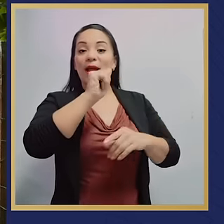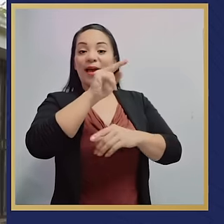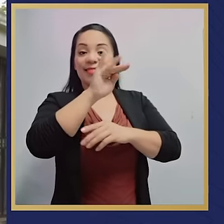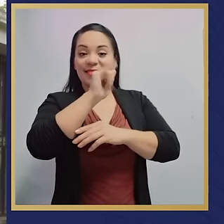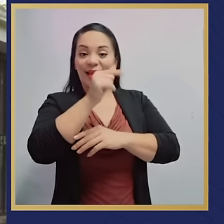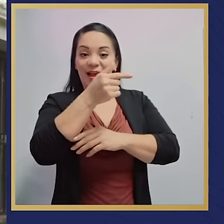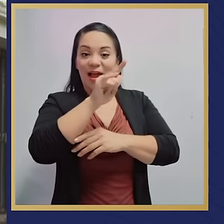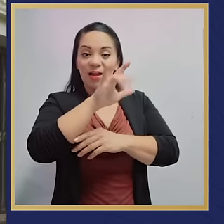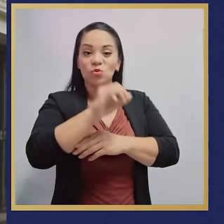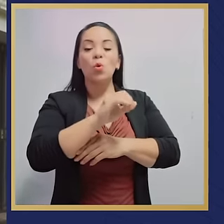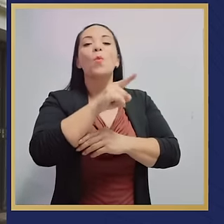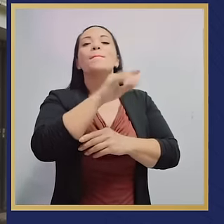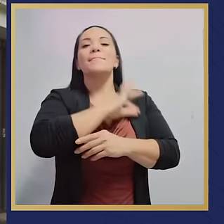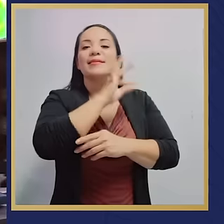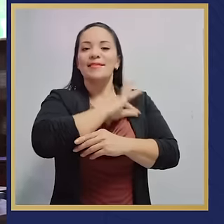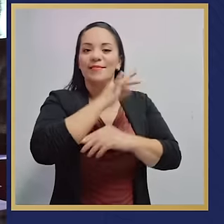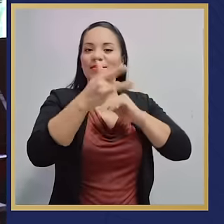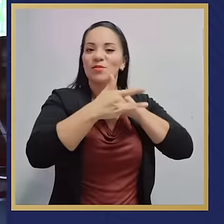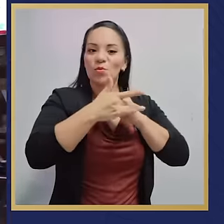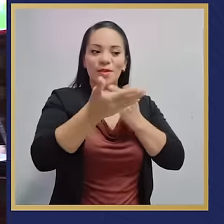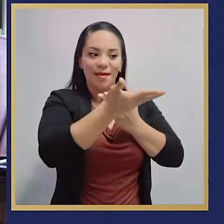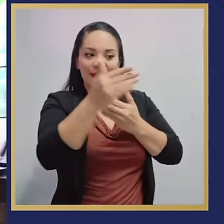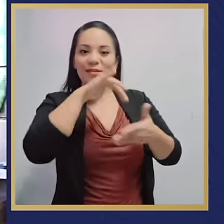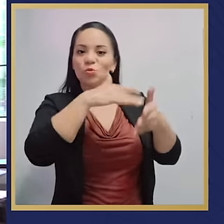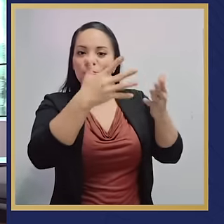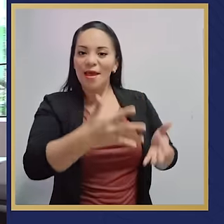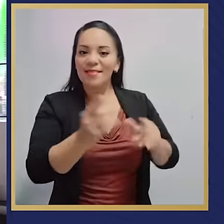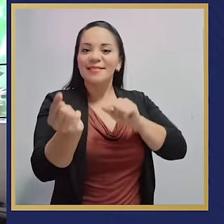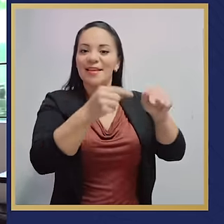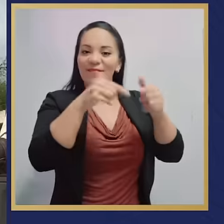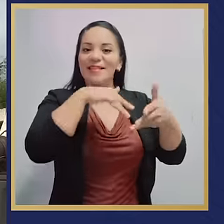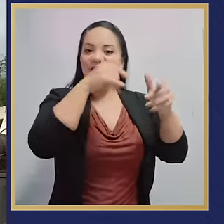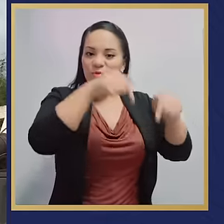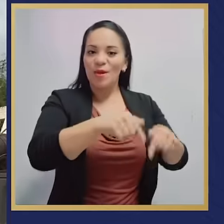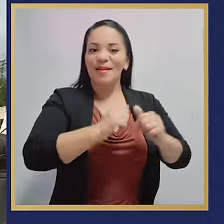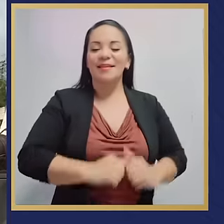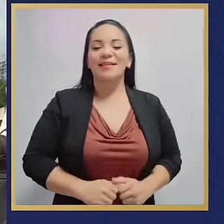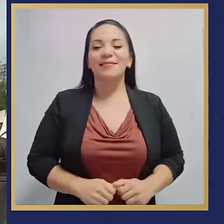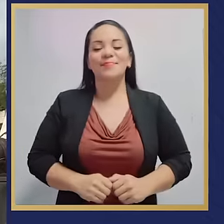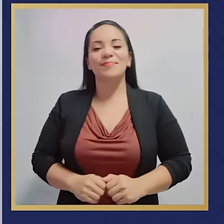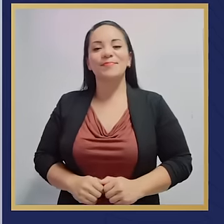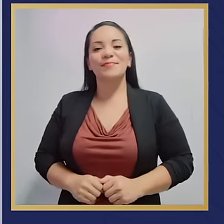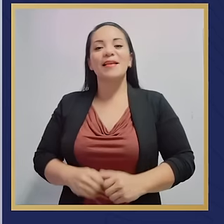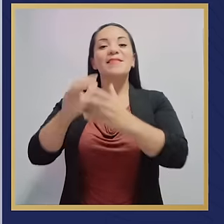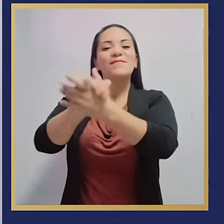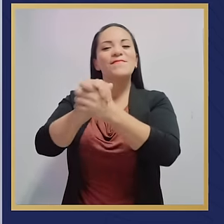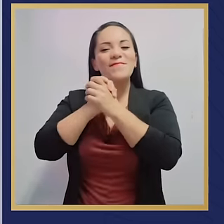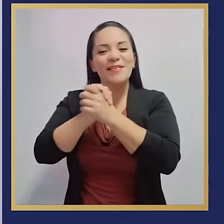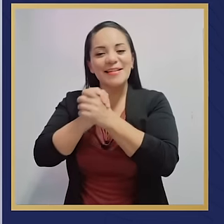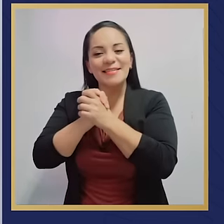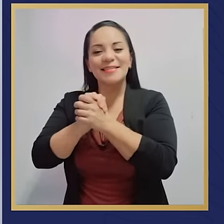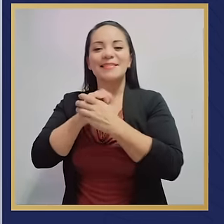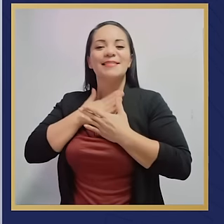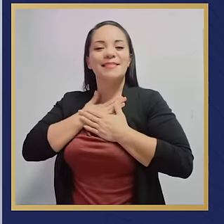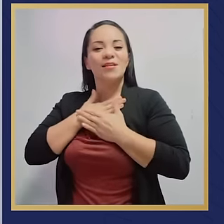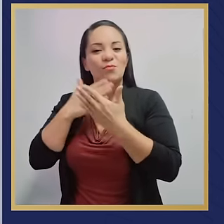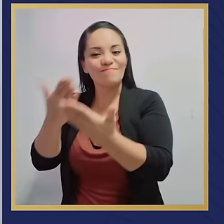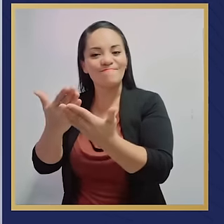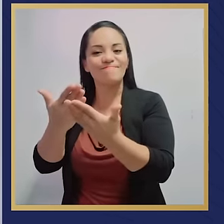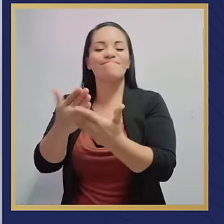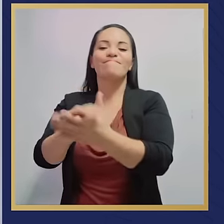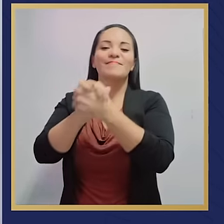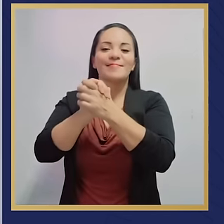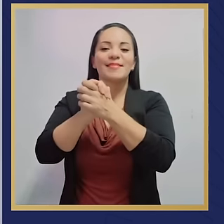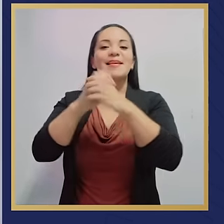de Cantagallo, un mejor beneficio para la parte tecnológica de los estudiantes que asisten a este Centro Educativo. Felicito de corazón